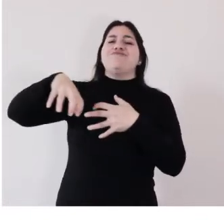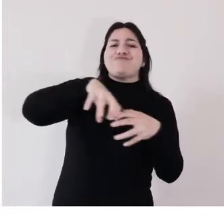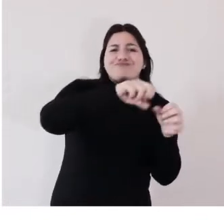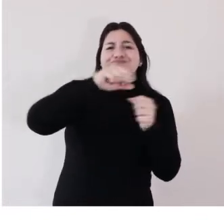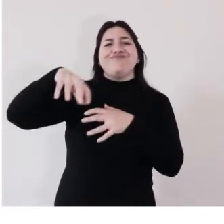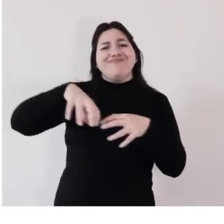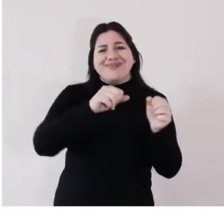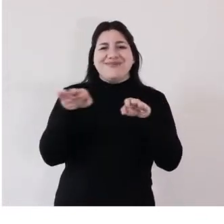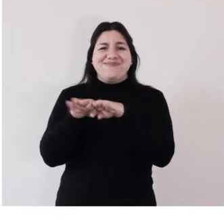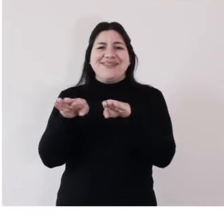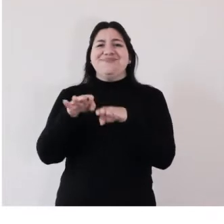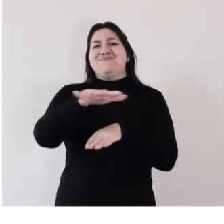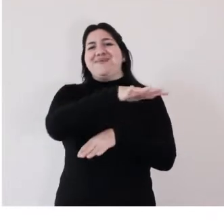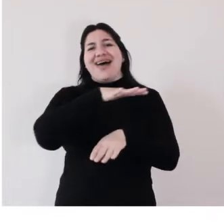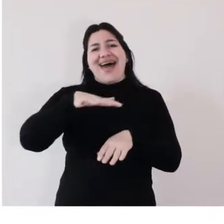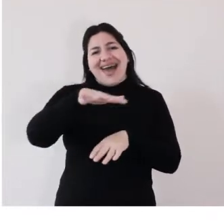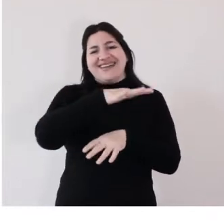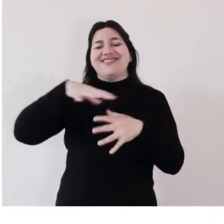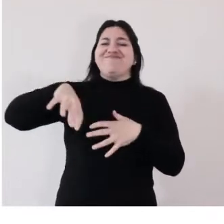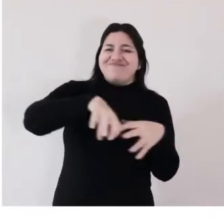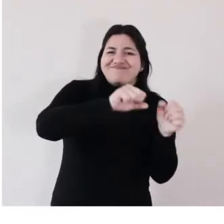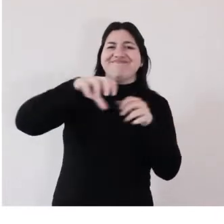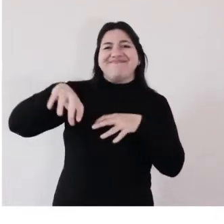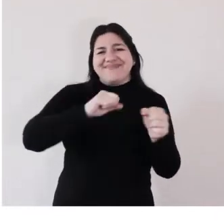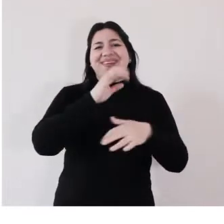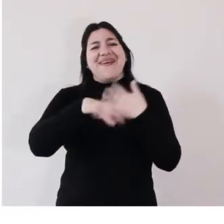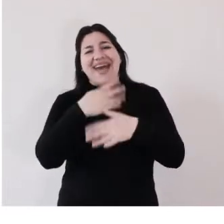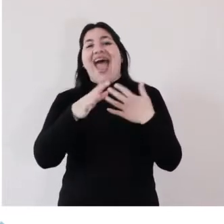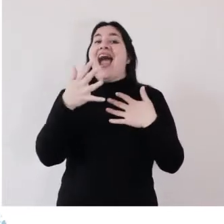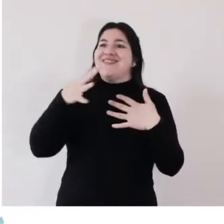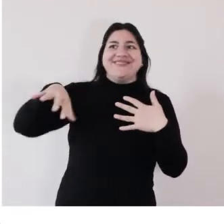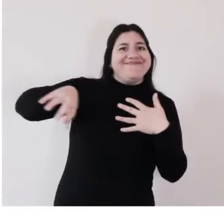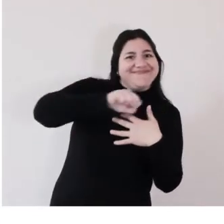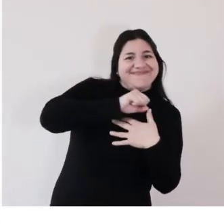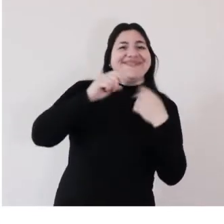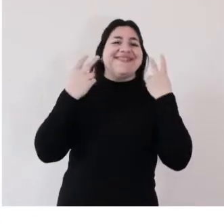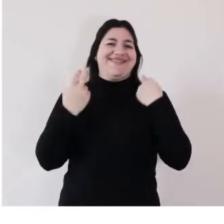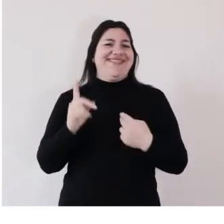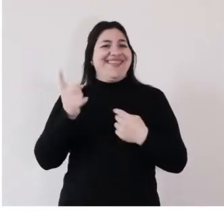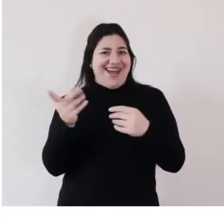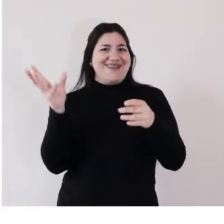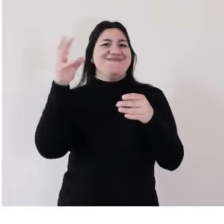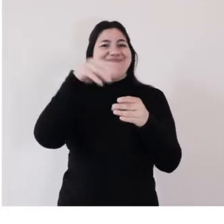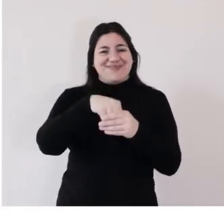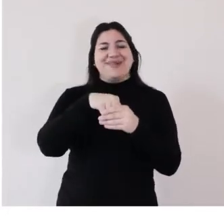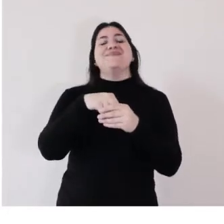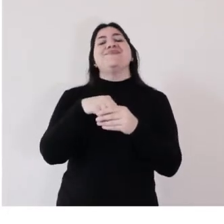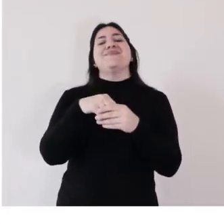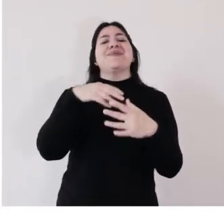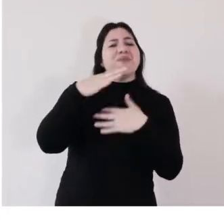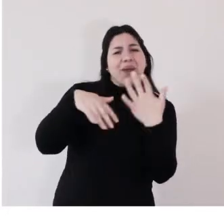también, algunas tardes, invita a Ebe. Todos usan sus barbijos para salir.